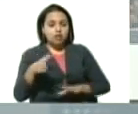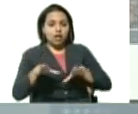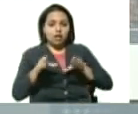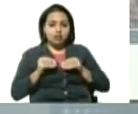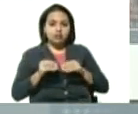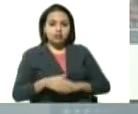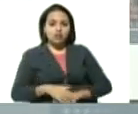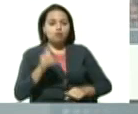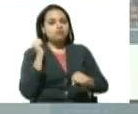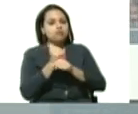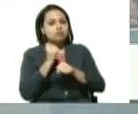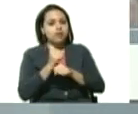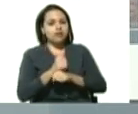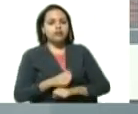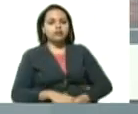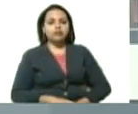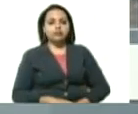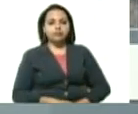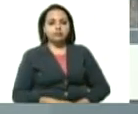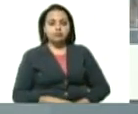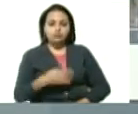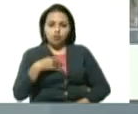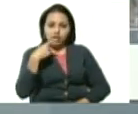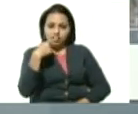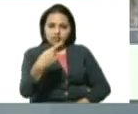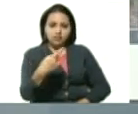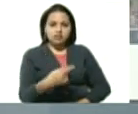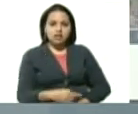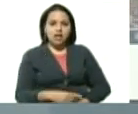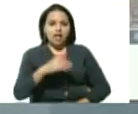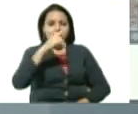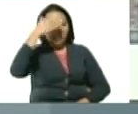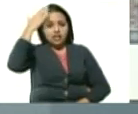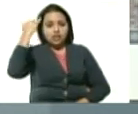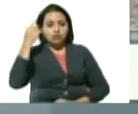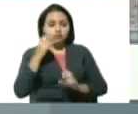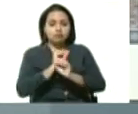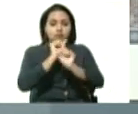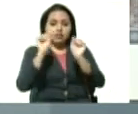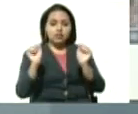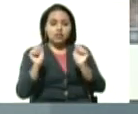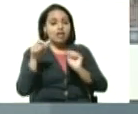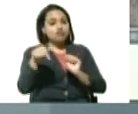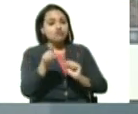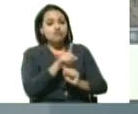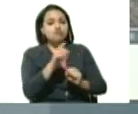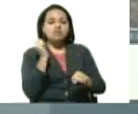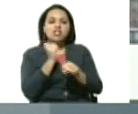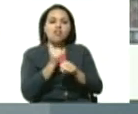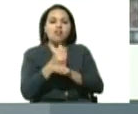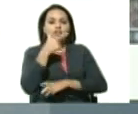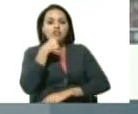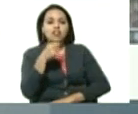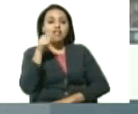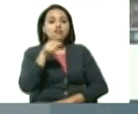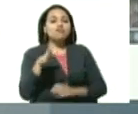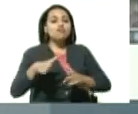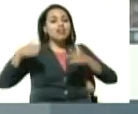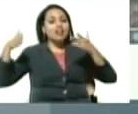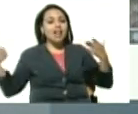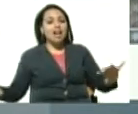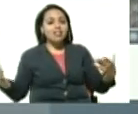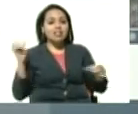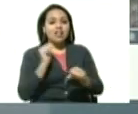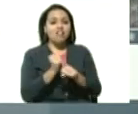no es una tarea más yo le decía Darío en la madrugada Darío no es una tarea más Darío es la gran tarea la